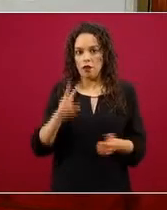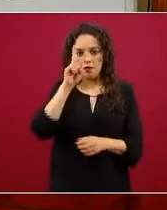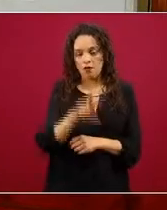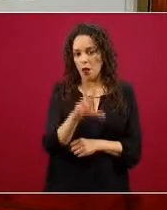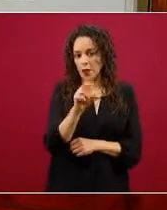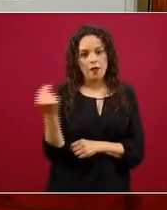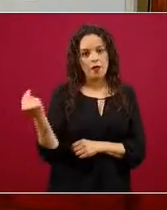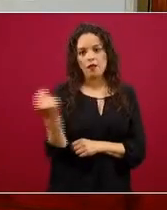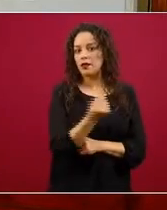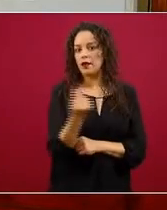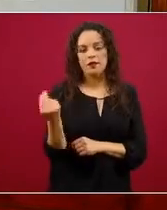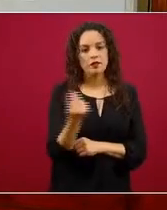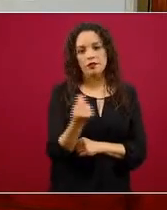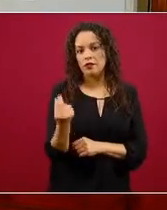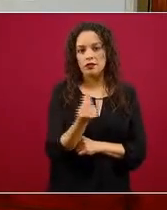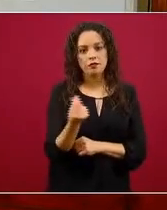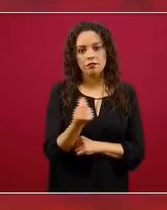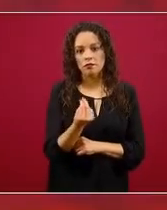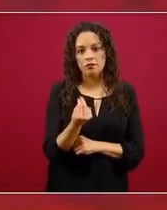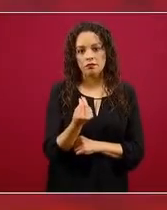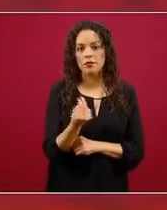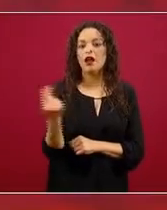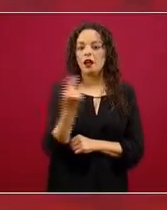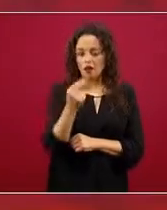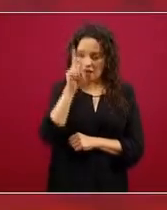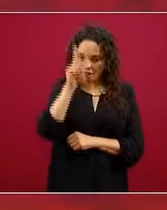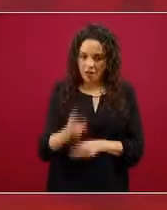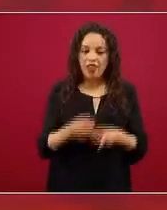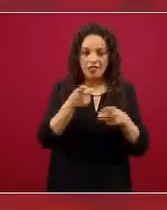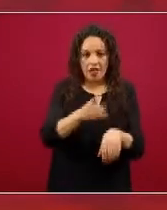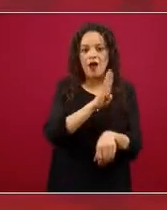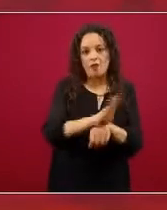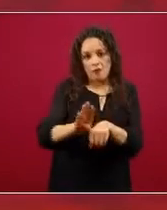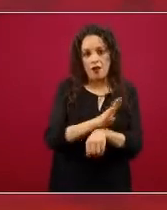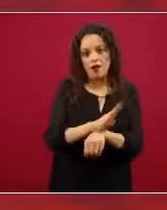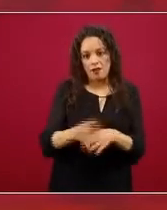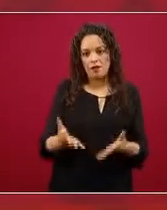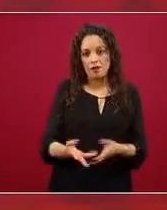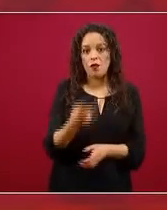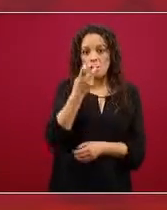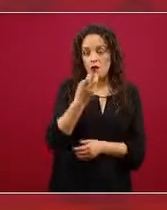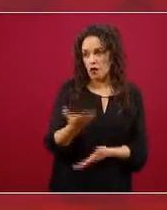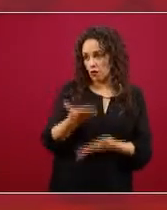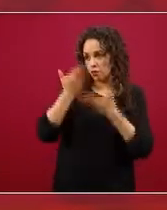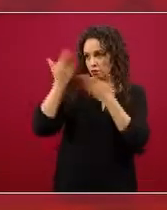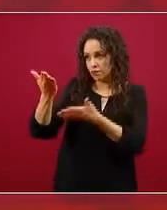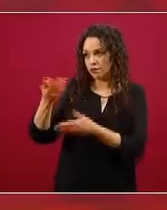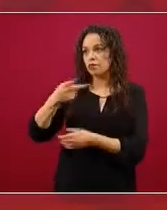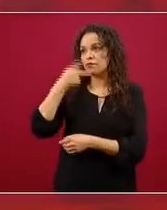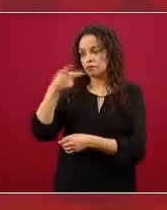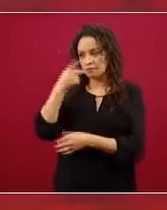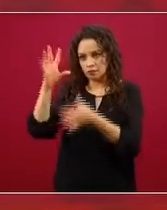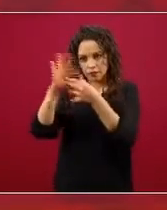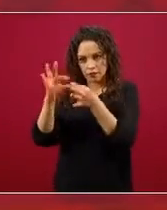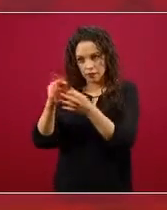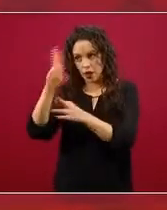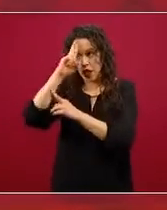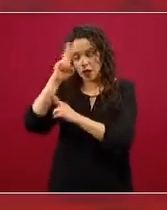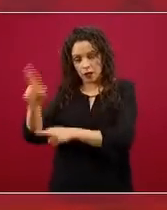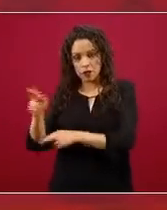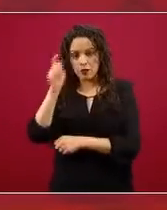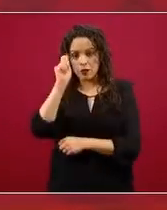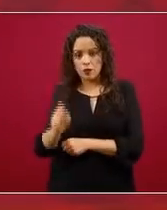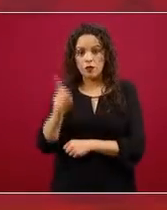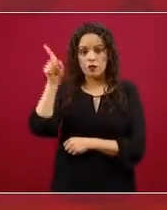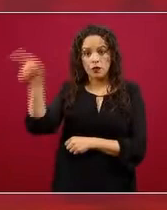innecesariamente, más allá de lo que podría ser benéfico. Exhortamos respetuosamente a esta cadena de supermercados a la que usted se